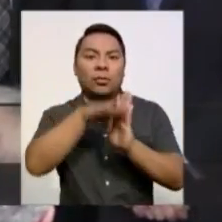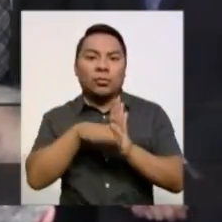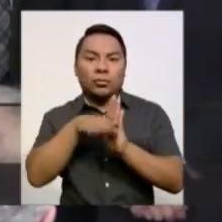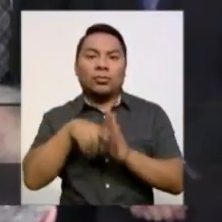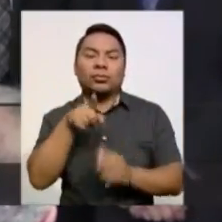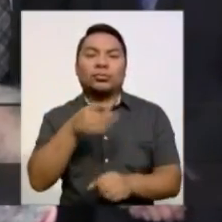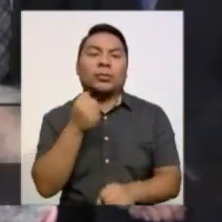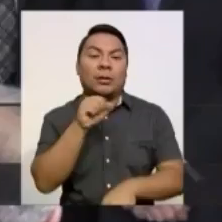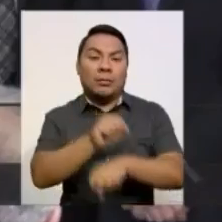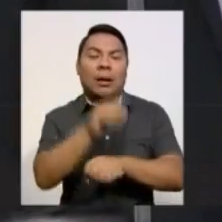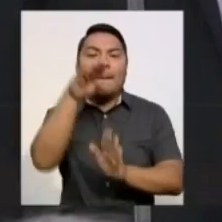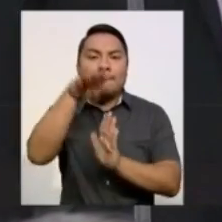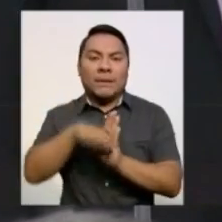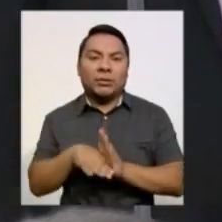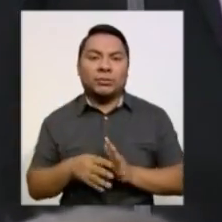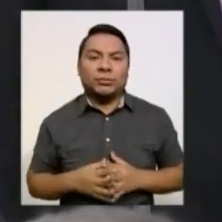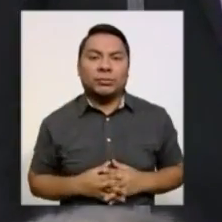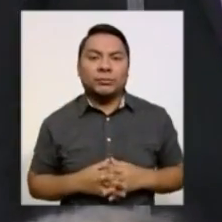de sus penas.